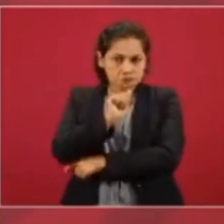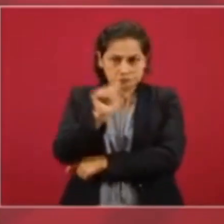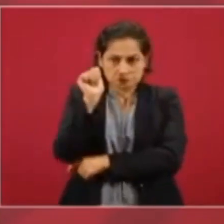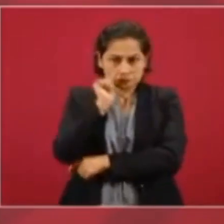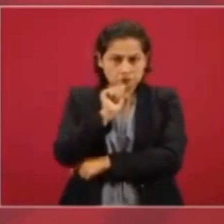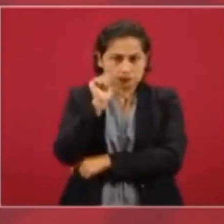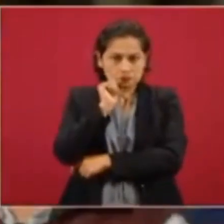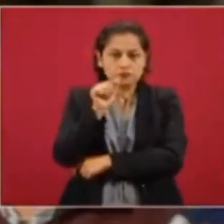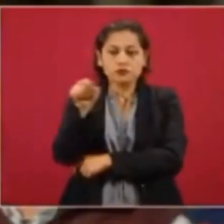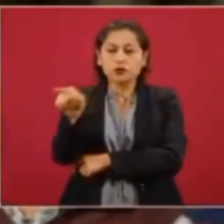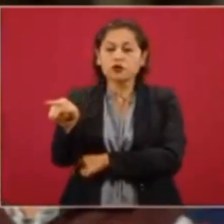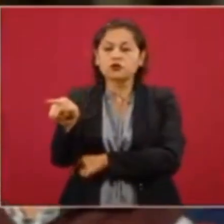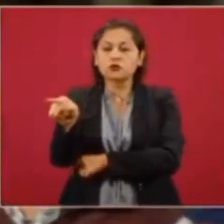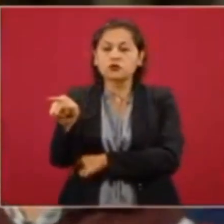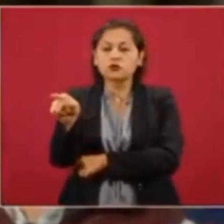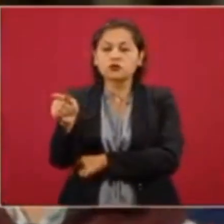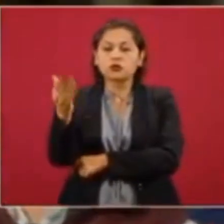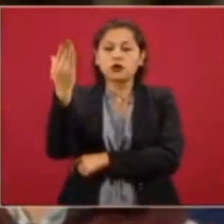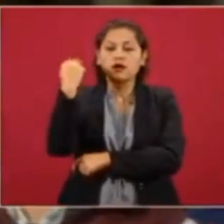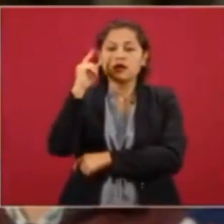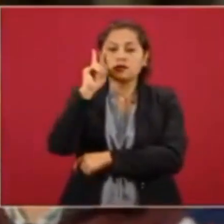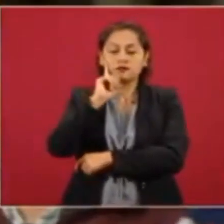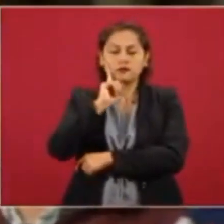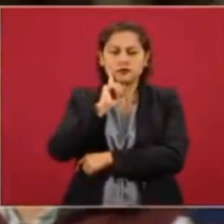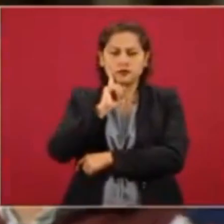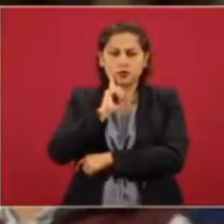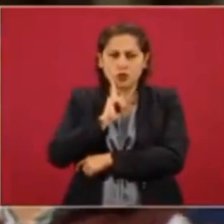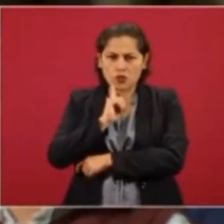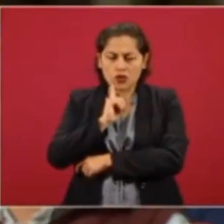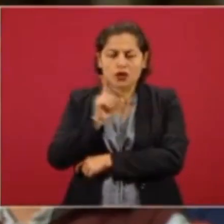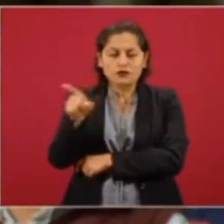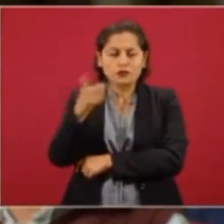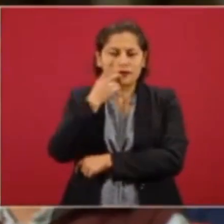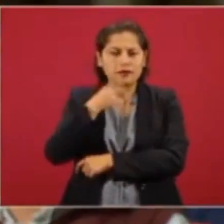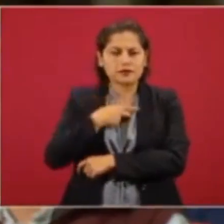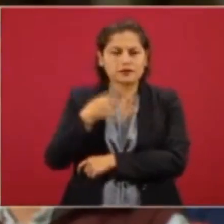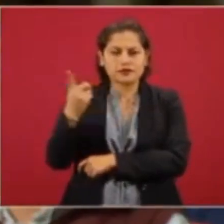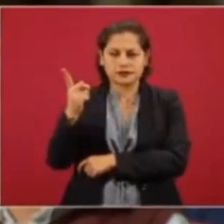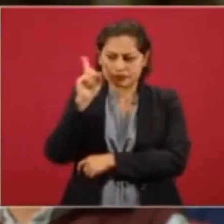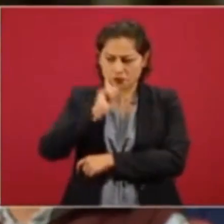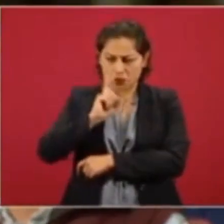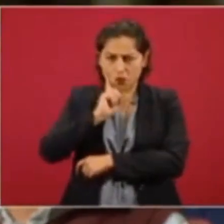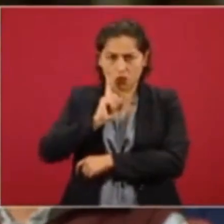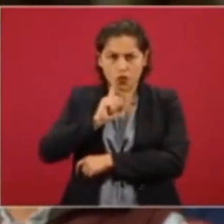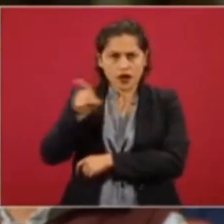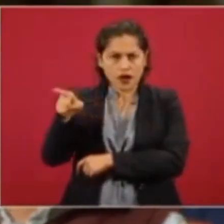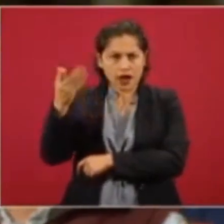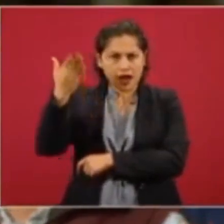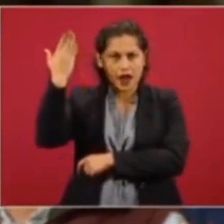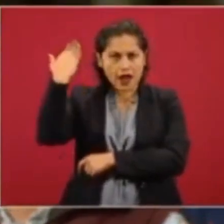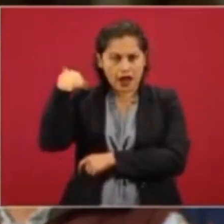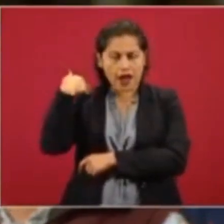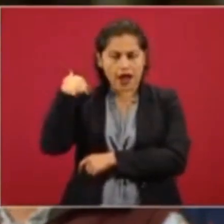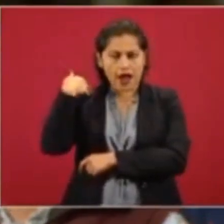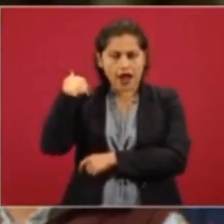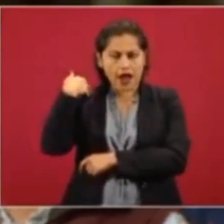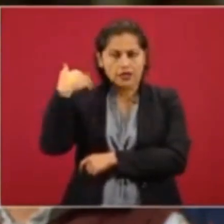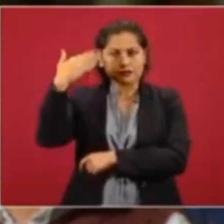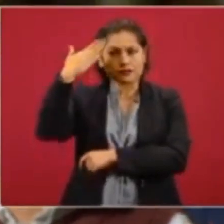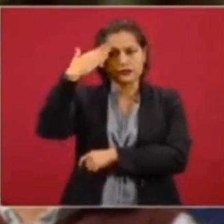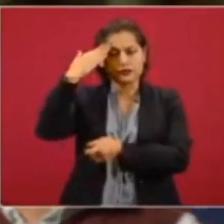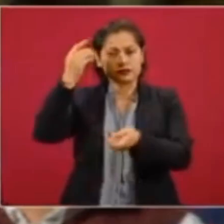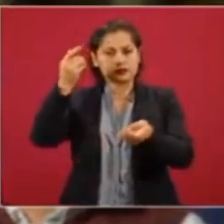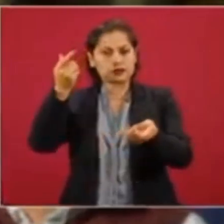Hablabas de una dirigente social que fue en efecto… Susana